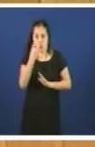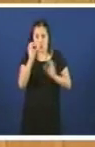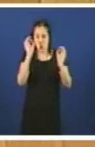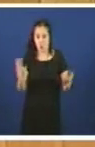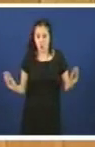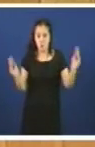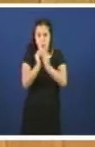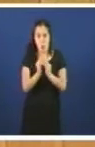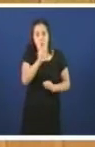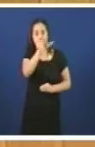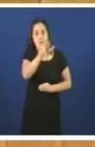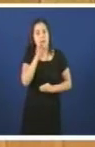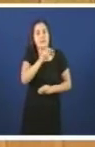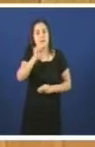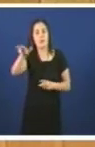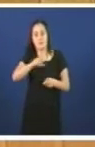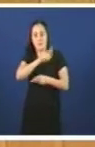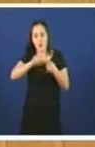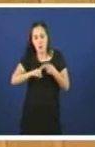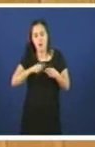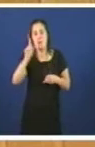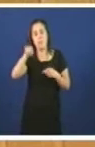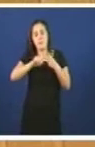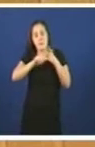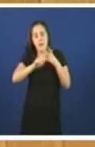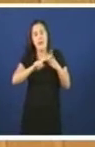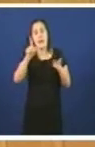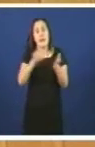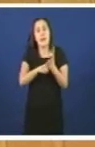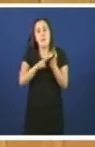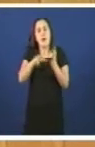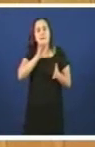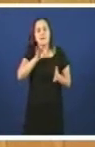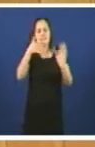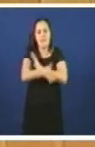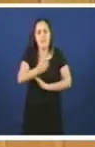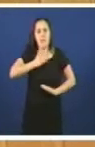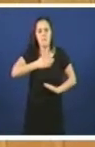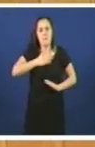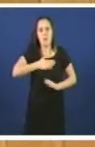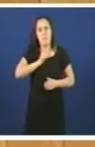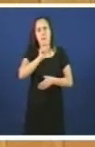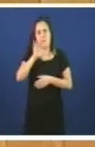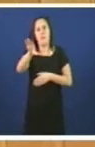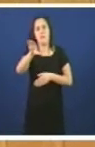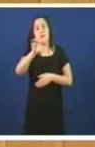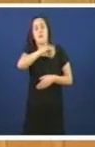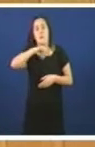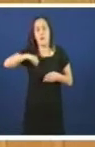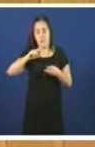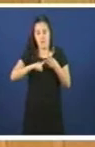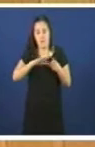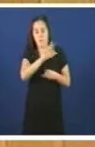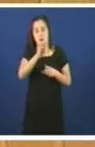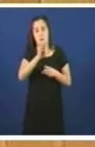castelán. O segundo, a consideración da lingua galega como lingua propia de Galicia. En terceiro lugar, a acción positiva para